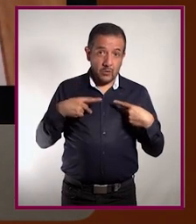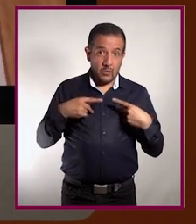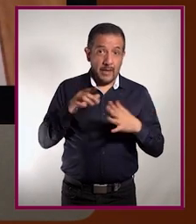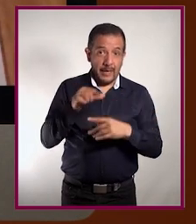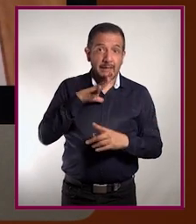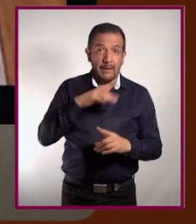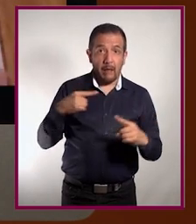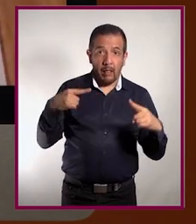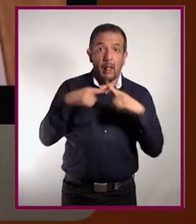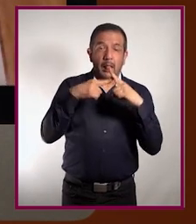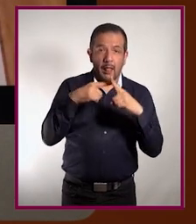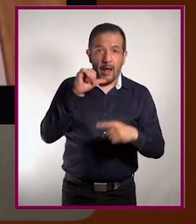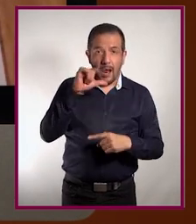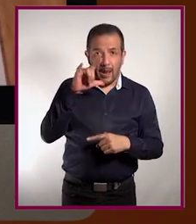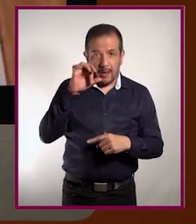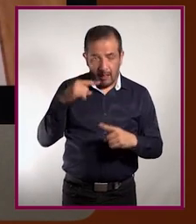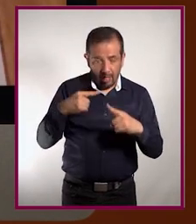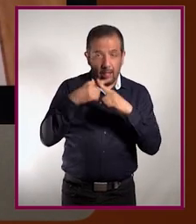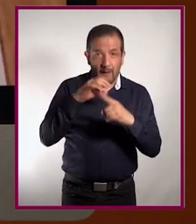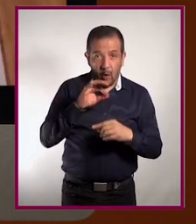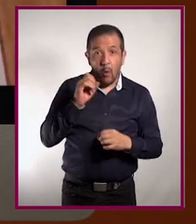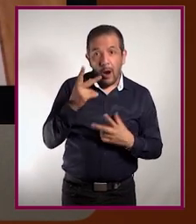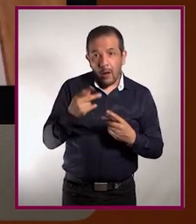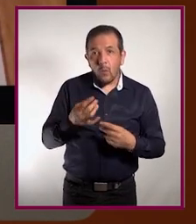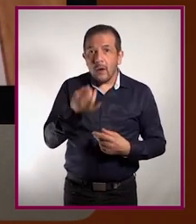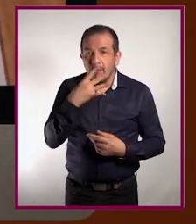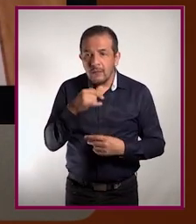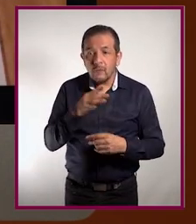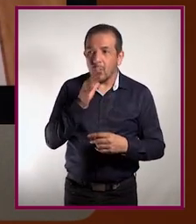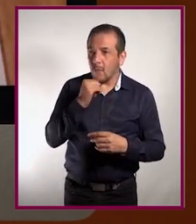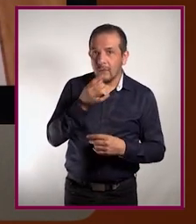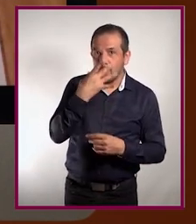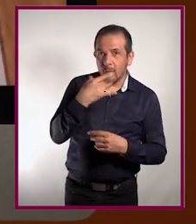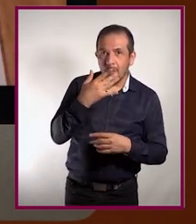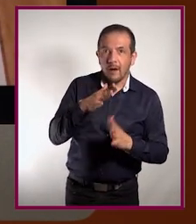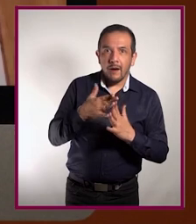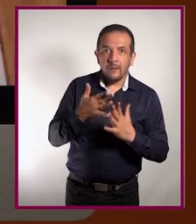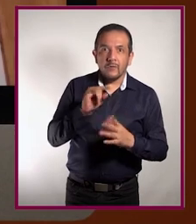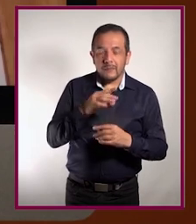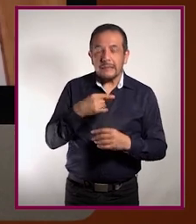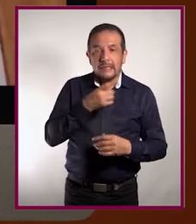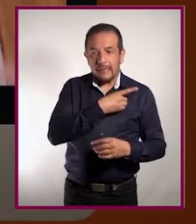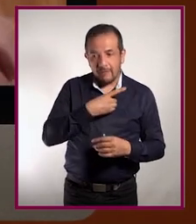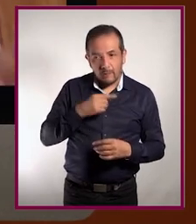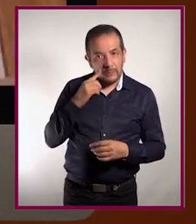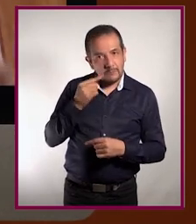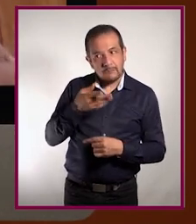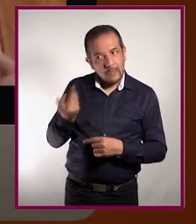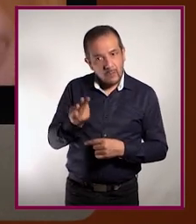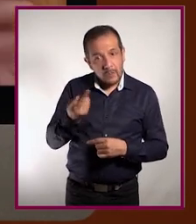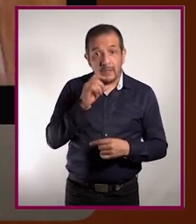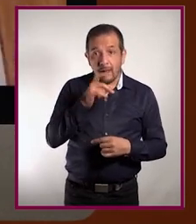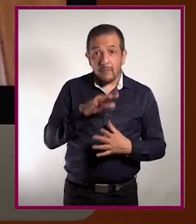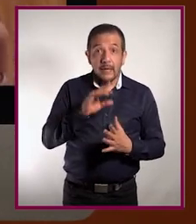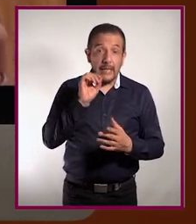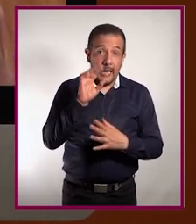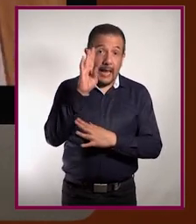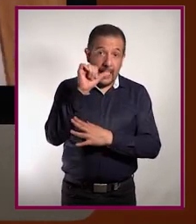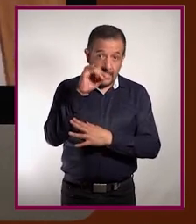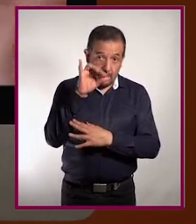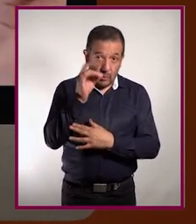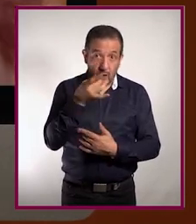alguna alergia o alguna susceptibilidad a algún antibiótico en particular y también a qué tan bueno es el